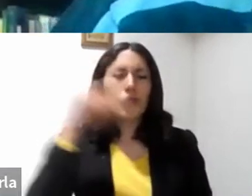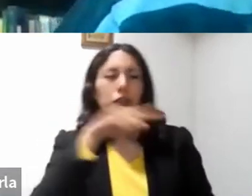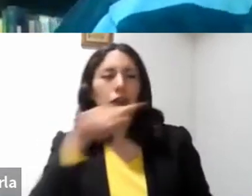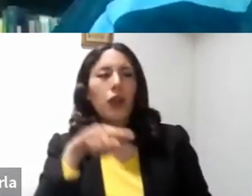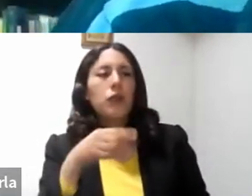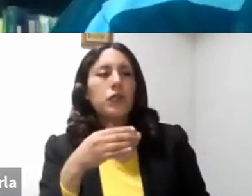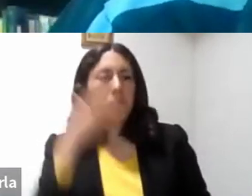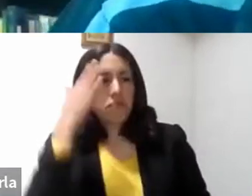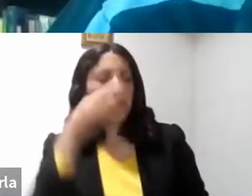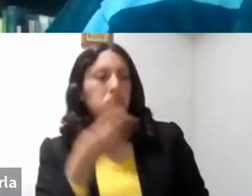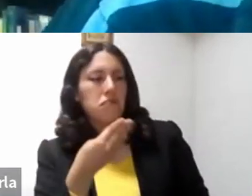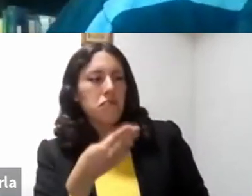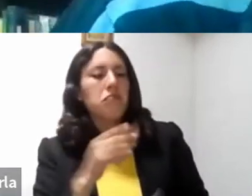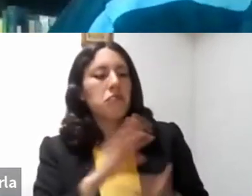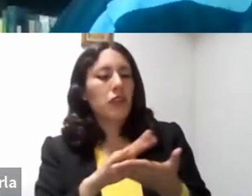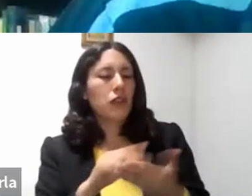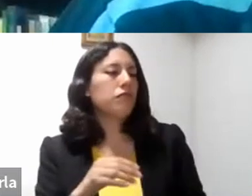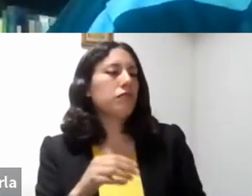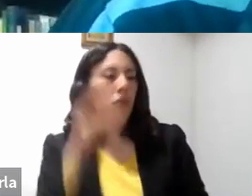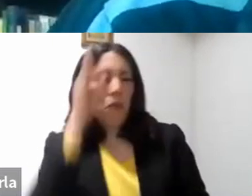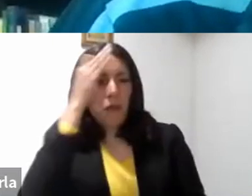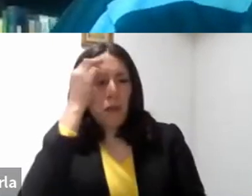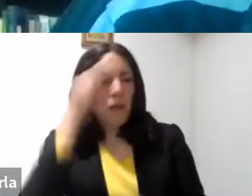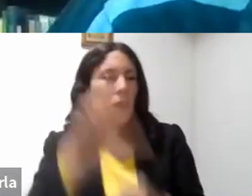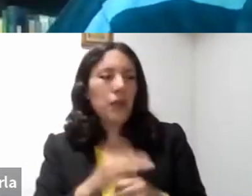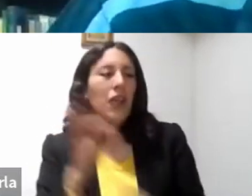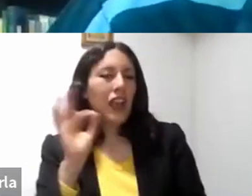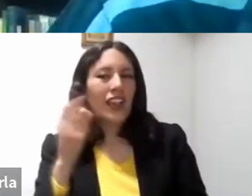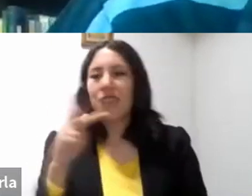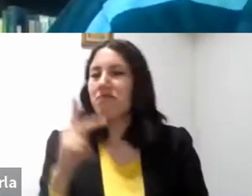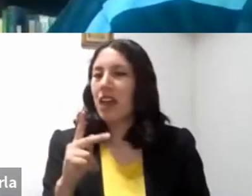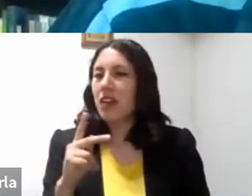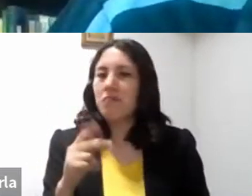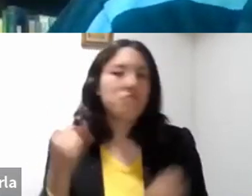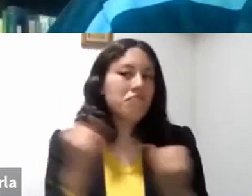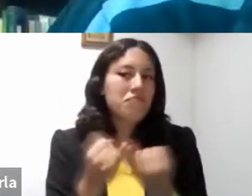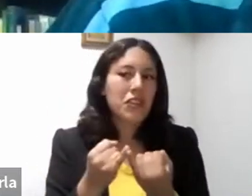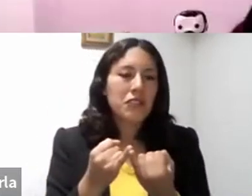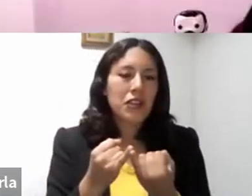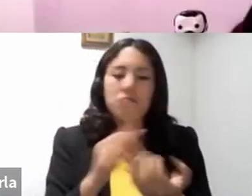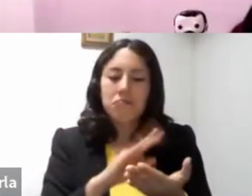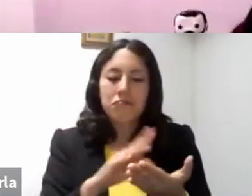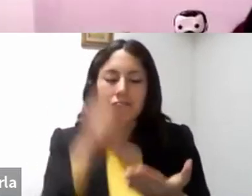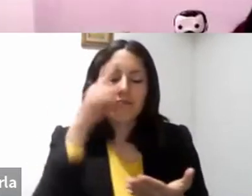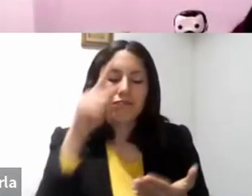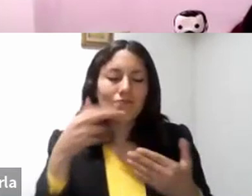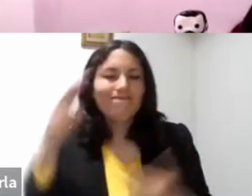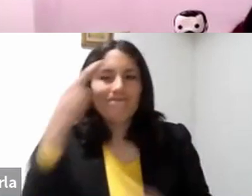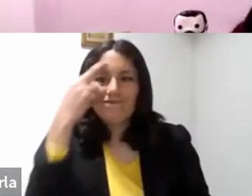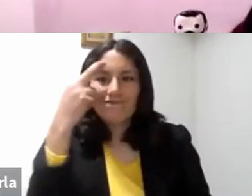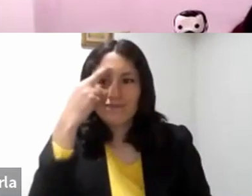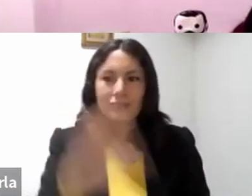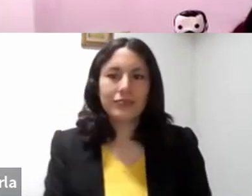la saben muy bien, hasta me la podrían decir de memoria, pero solo para refrescar, para que la tengamos muy presente, quisiera